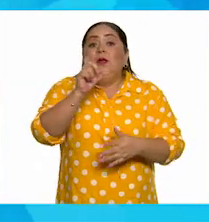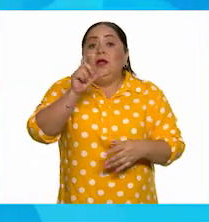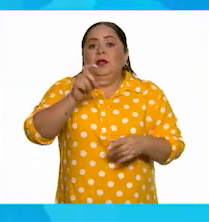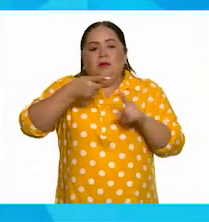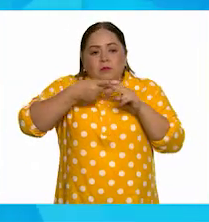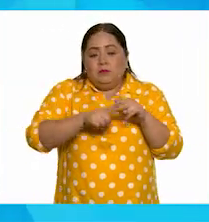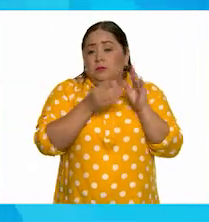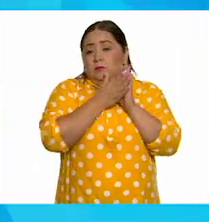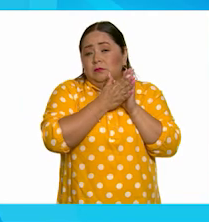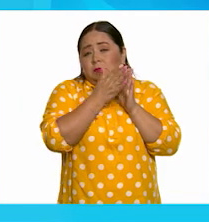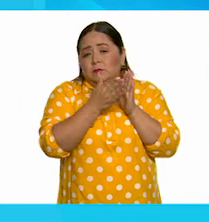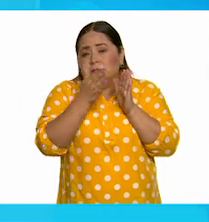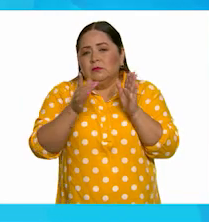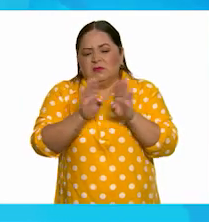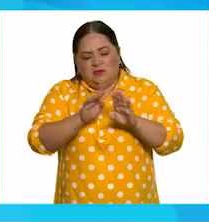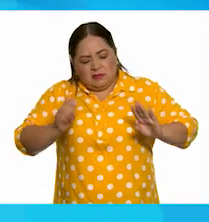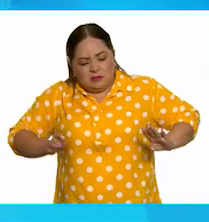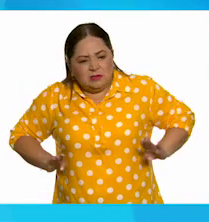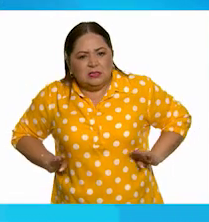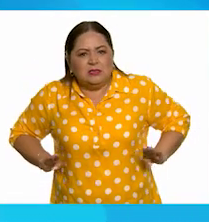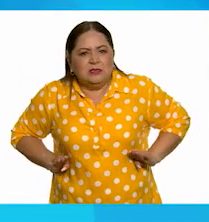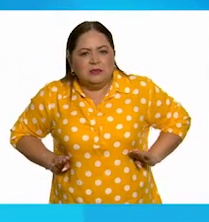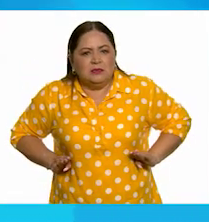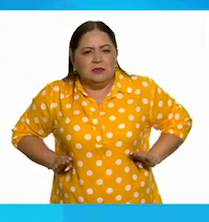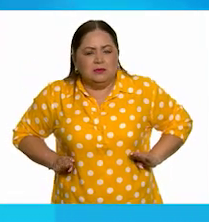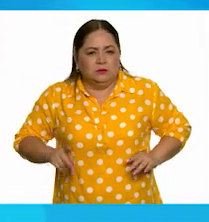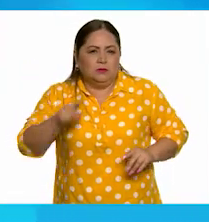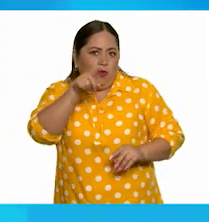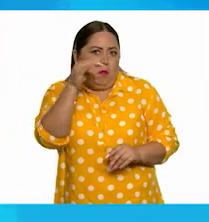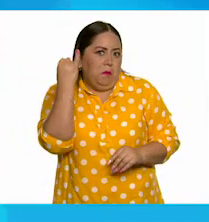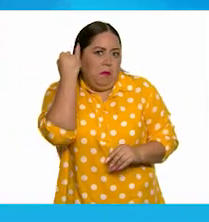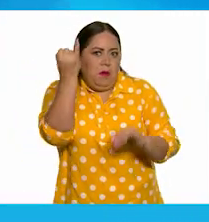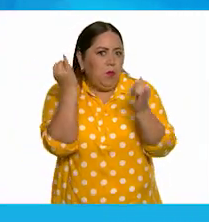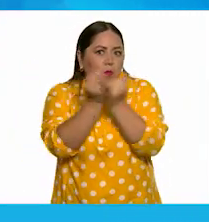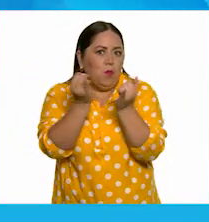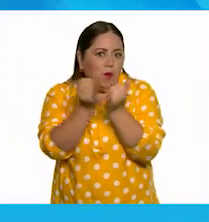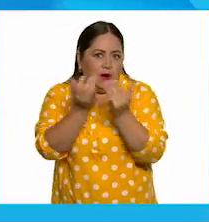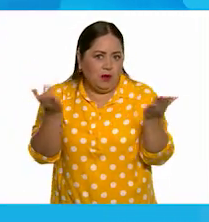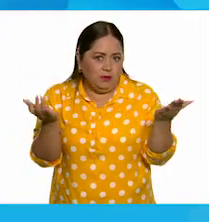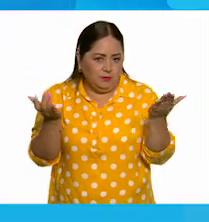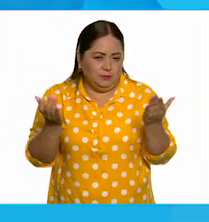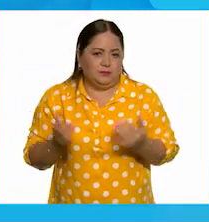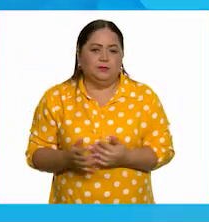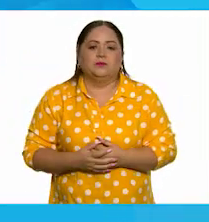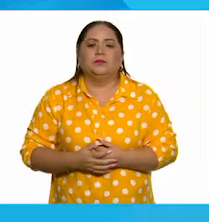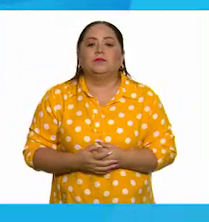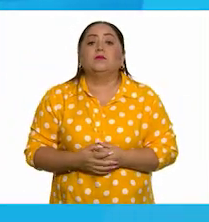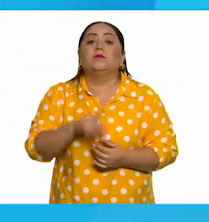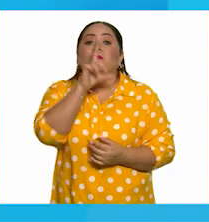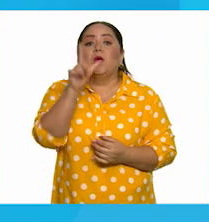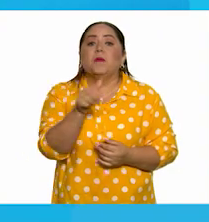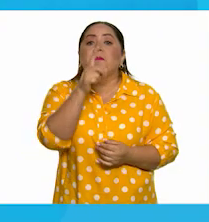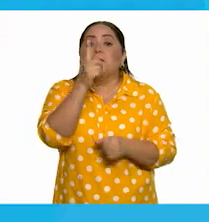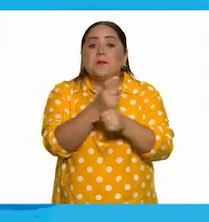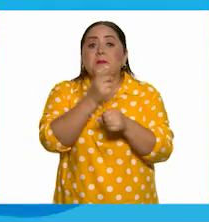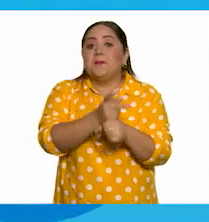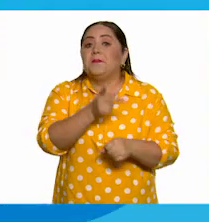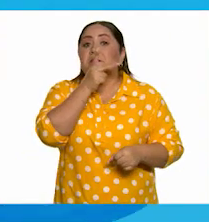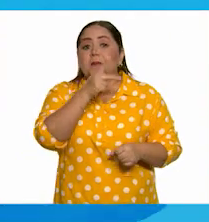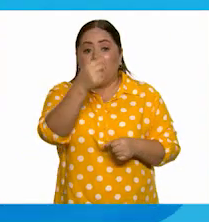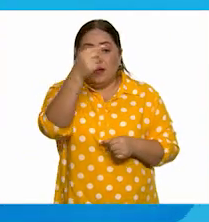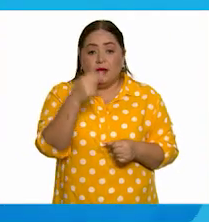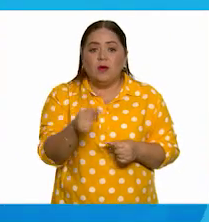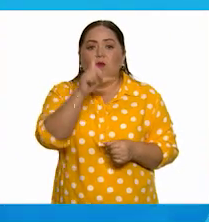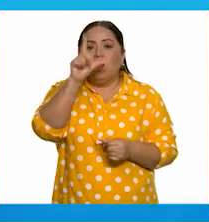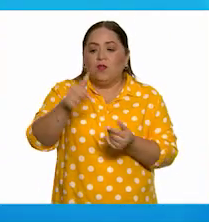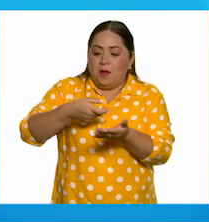que nació, sus características, tú te lo imaginas también, ¿no? Claro. Como es la primer palabra, cuando